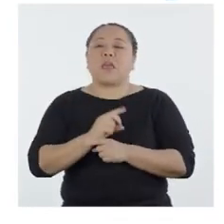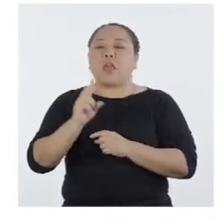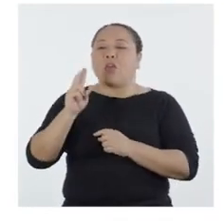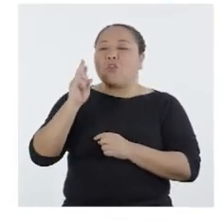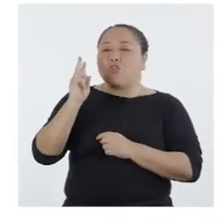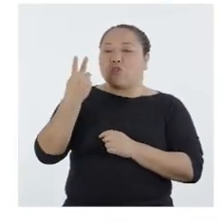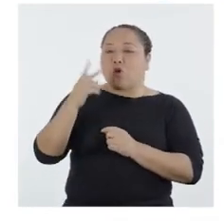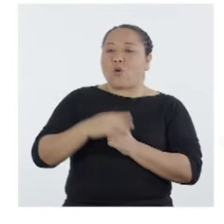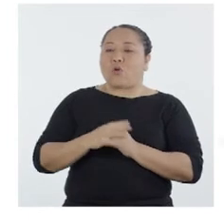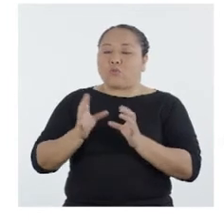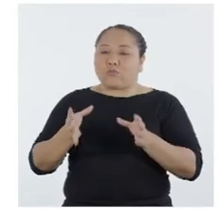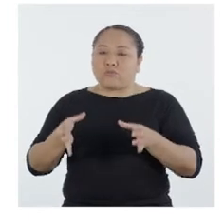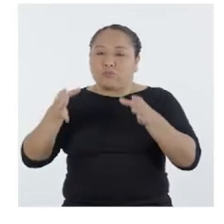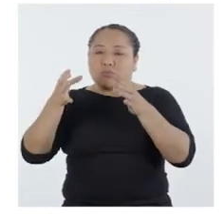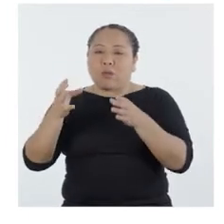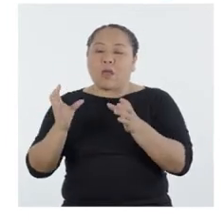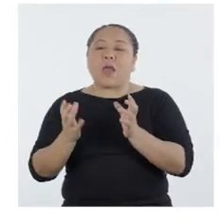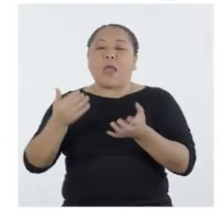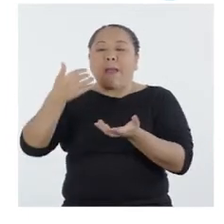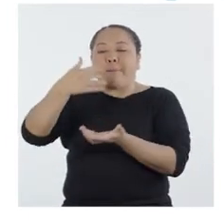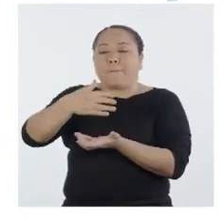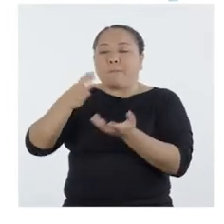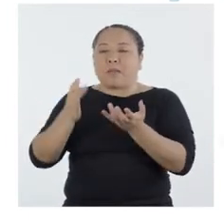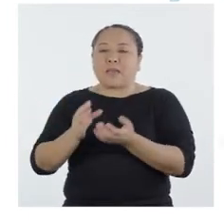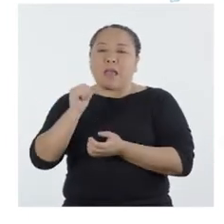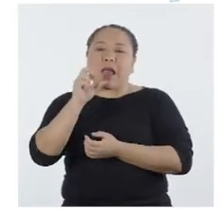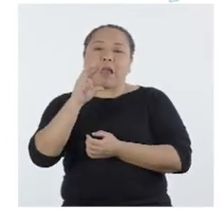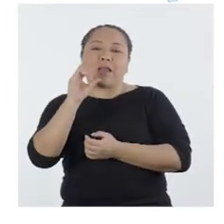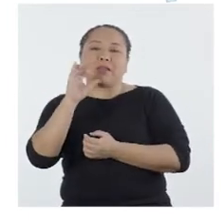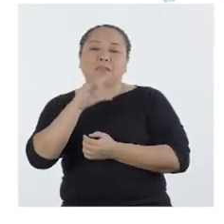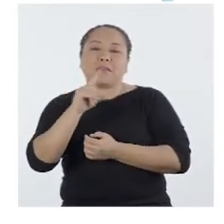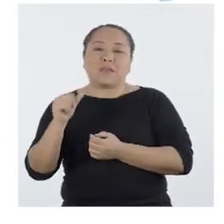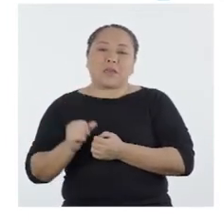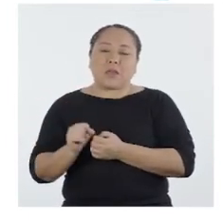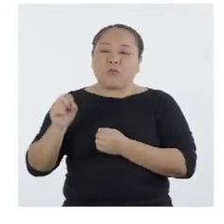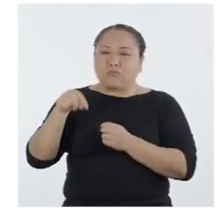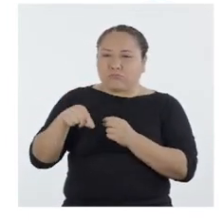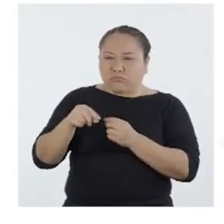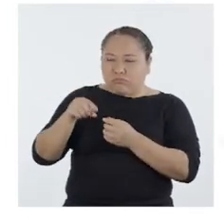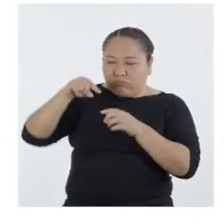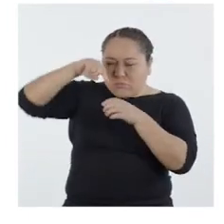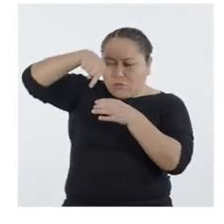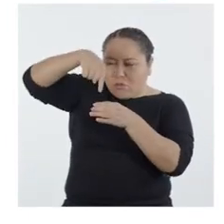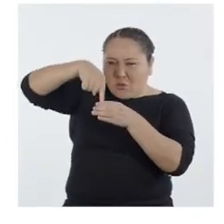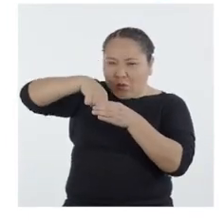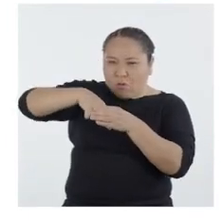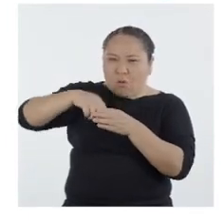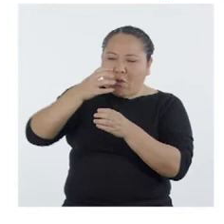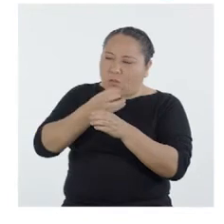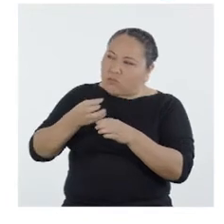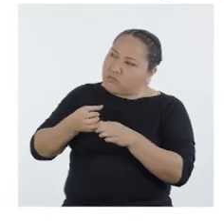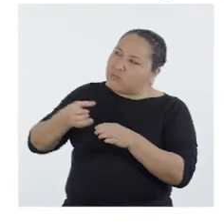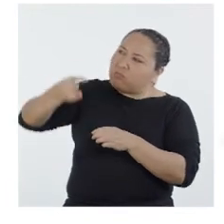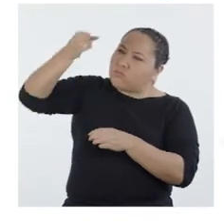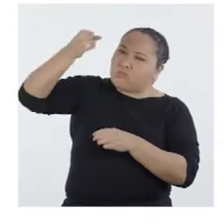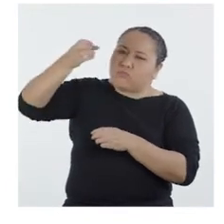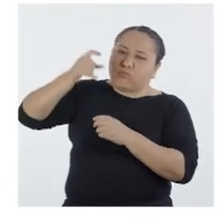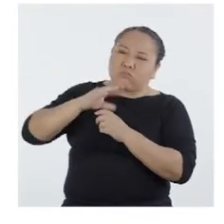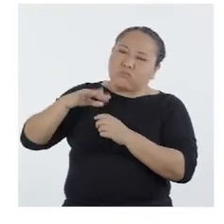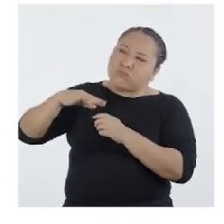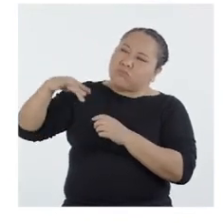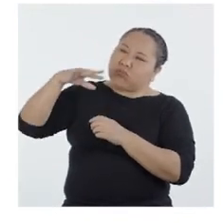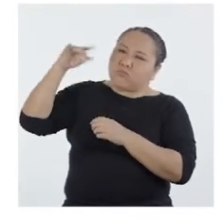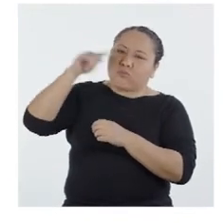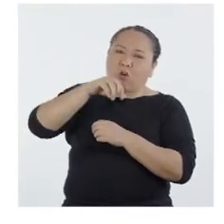el modelo 2 usaríamos una maceta de arcilla, y le haríamos un orificio para colocar el tubo para